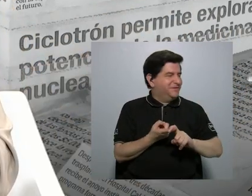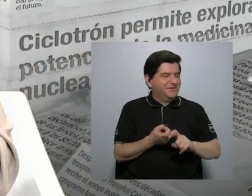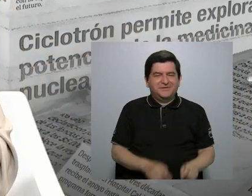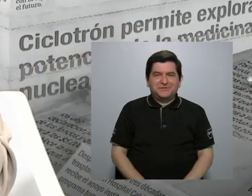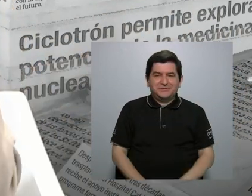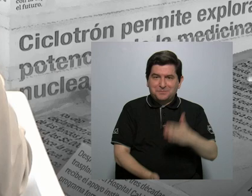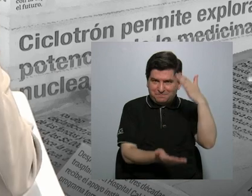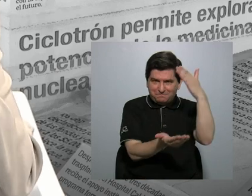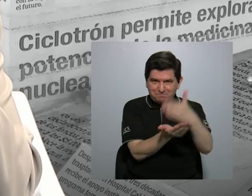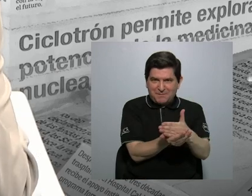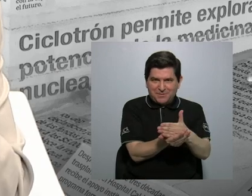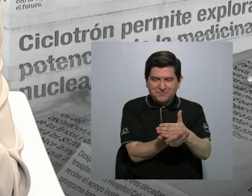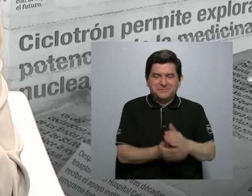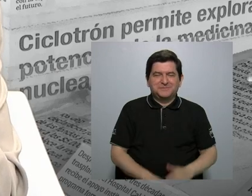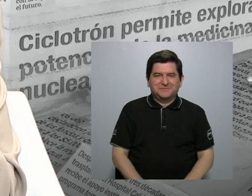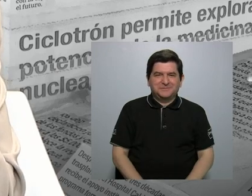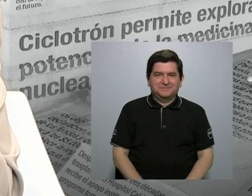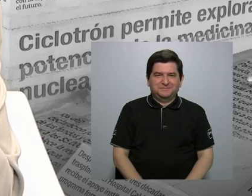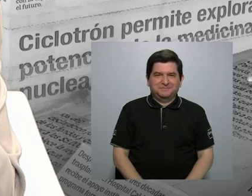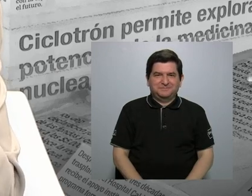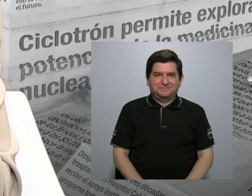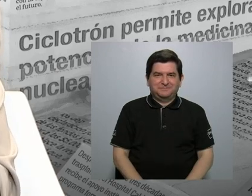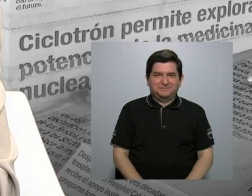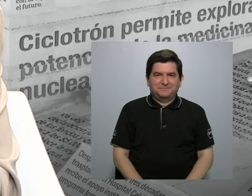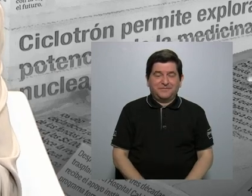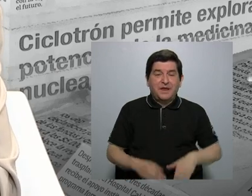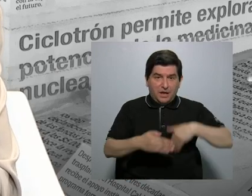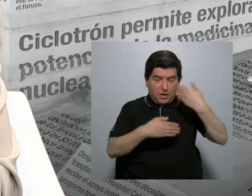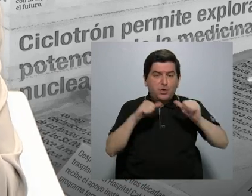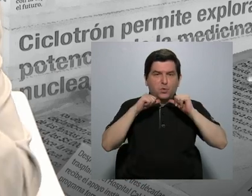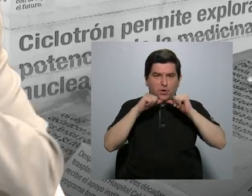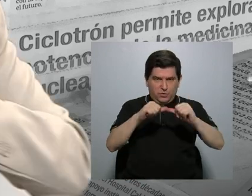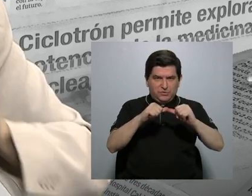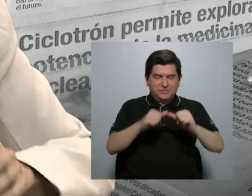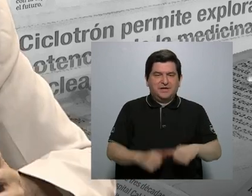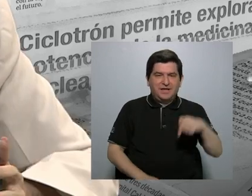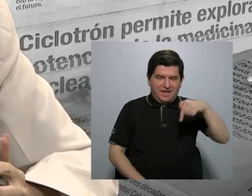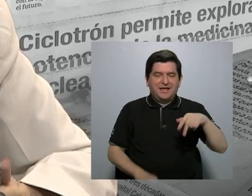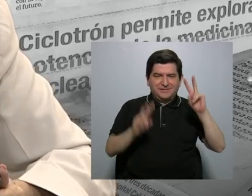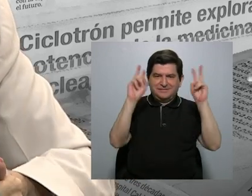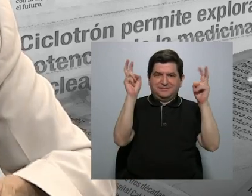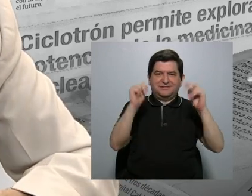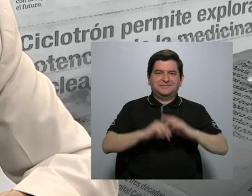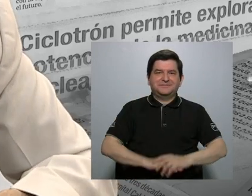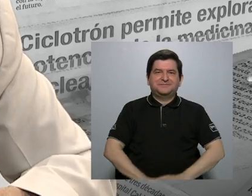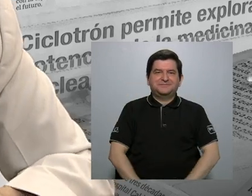hacer una pausa y vamos a, y enseguida continuamos con más de este tema.